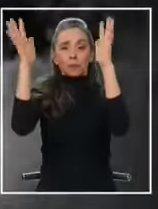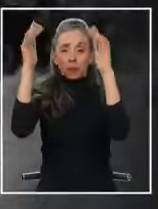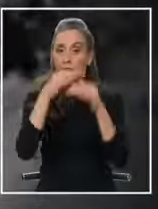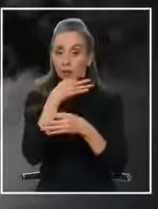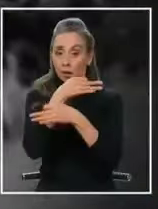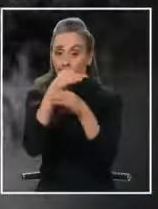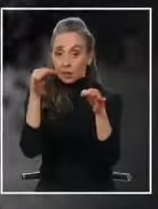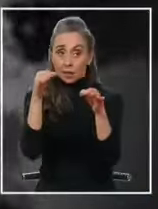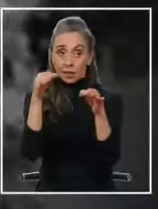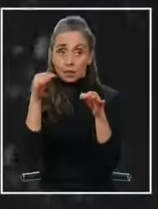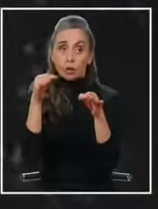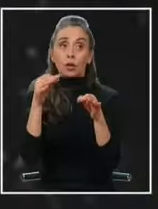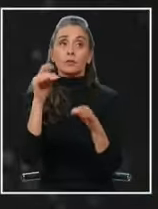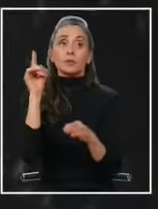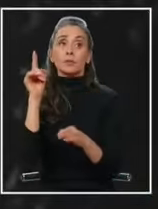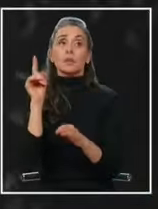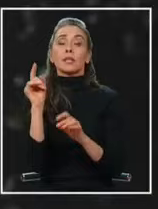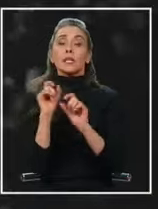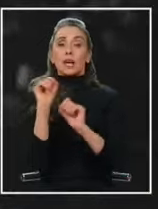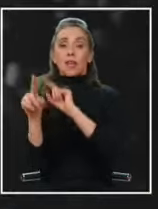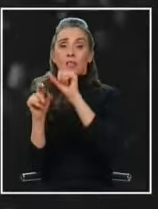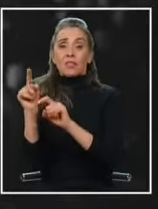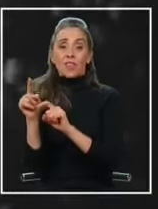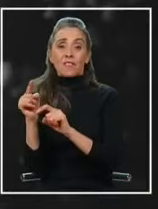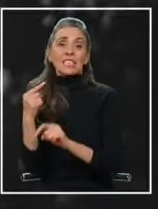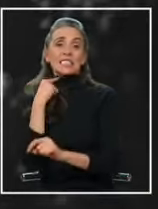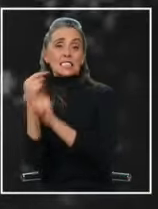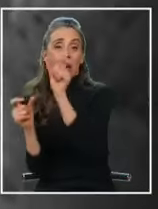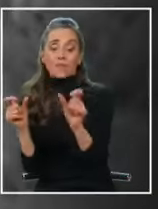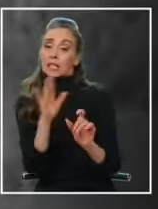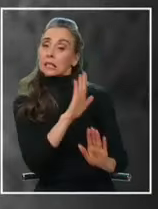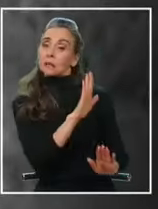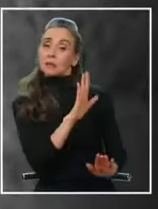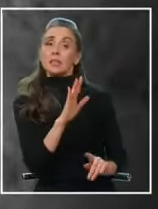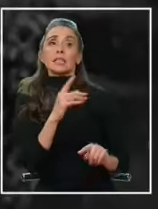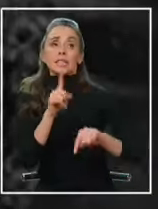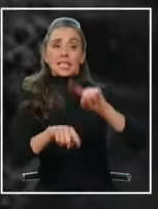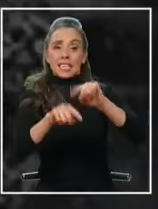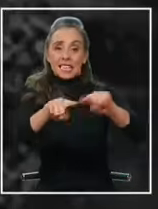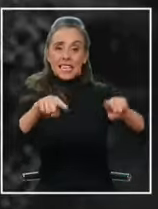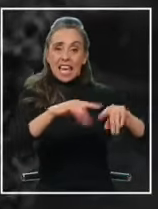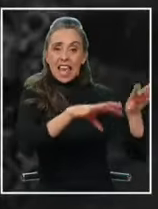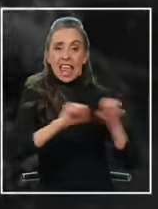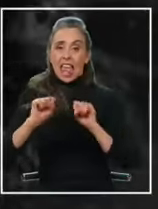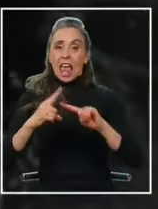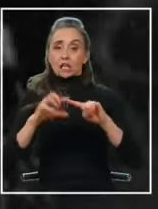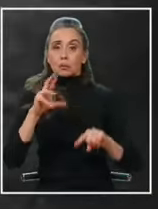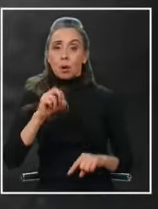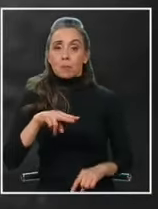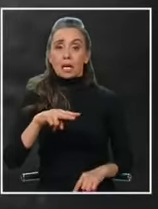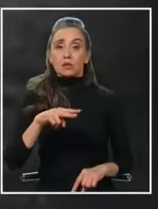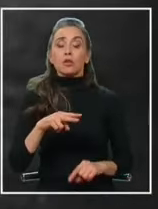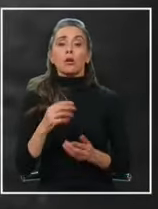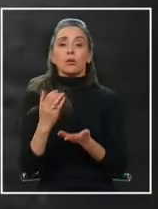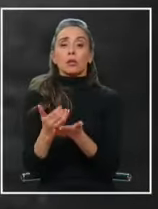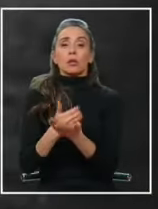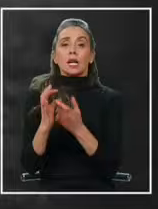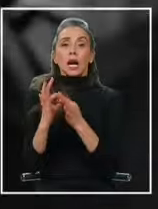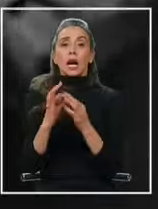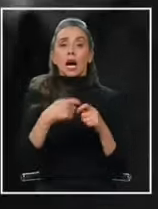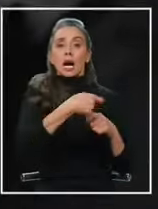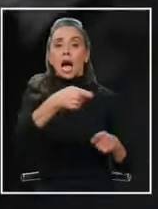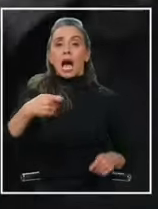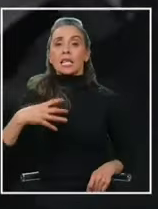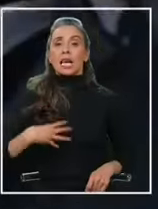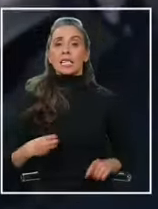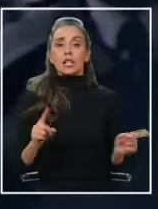Anuncio que causó reparos en la defensa de las víctimas que han cuestionado que una expropiación podría significar un beneficio económico para hijos